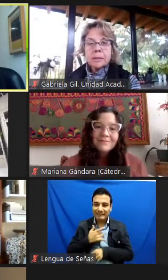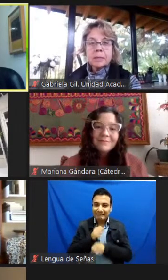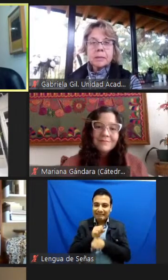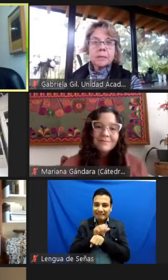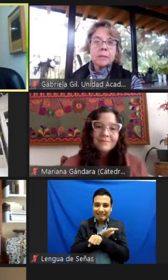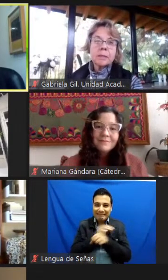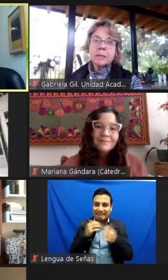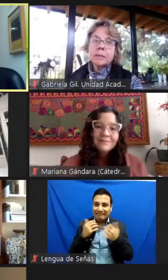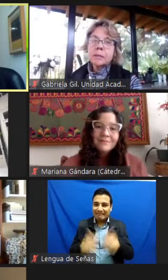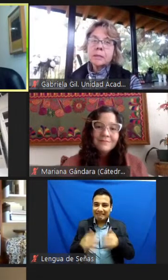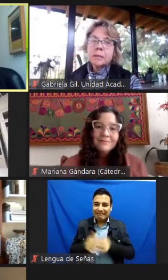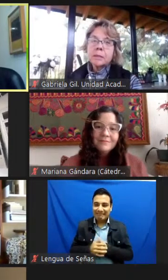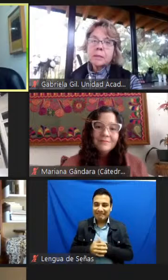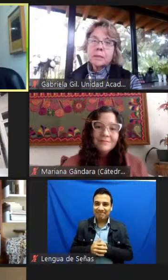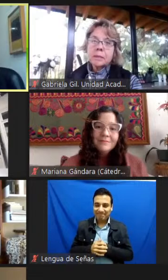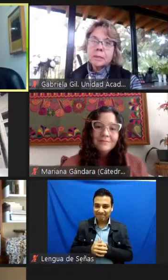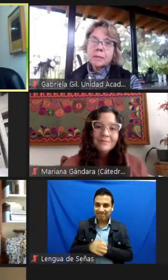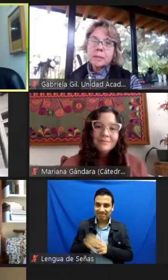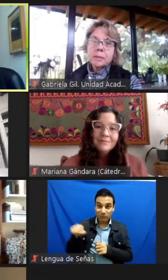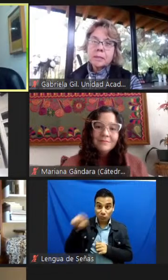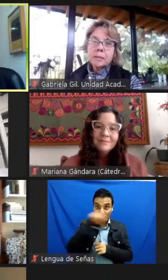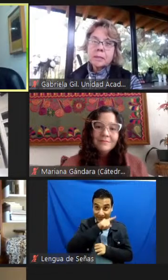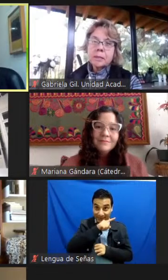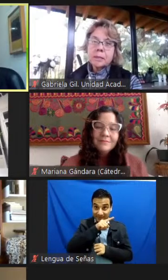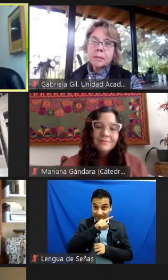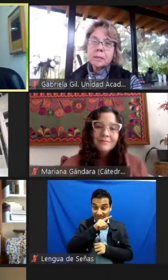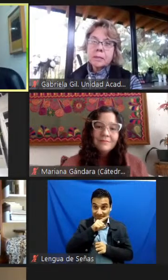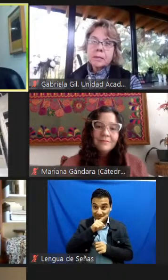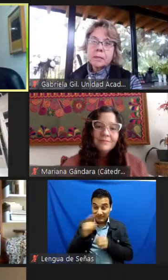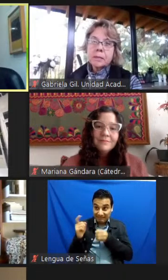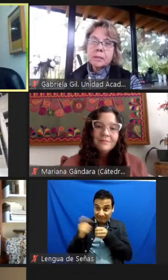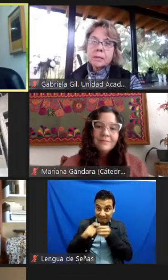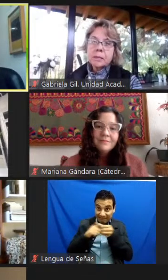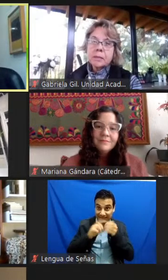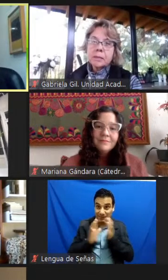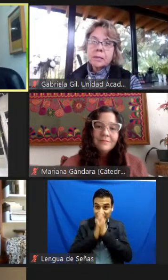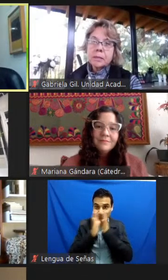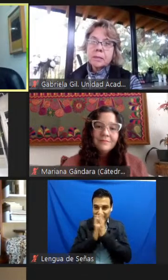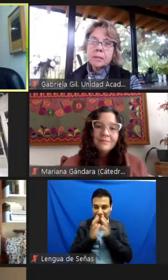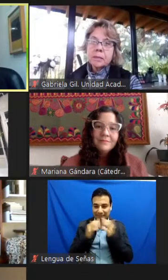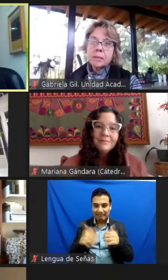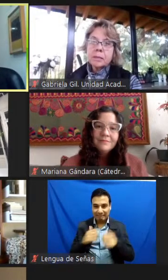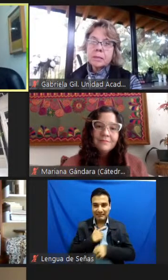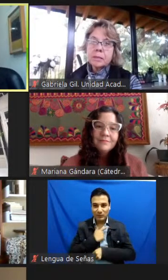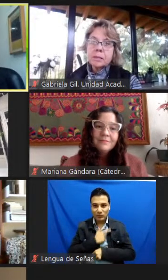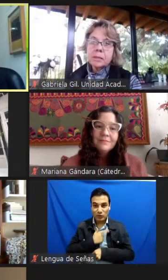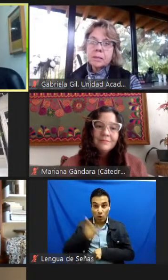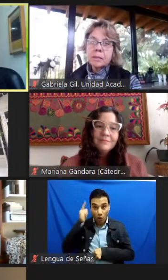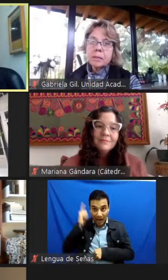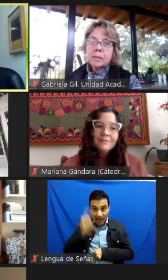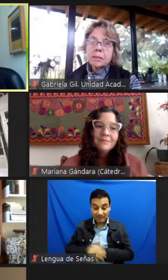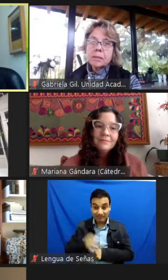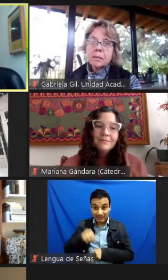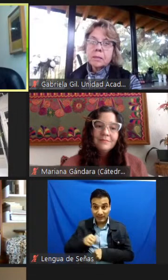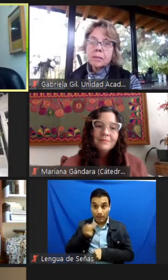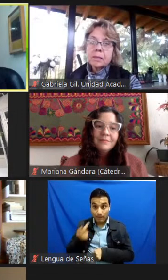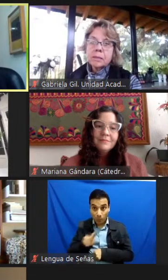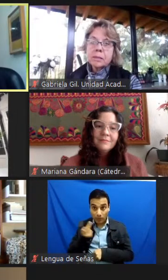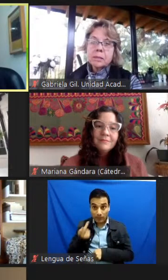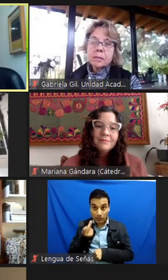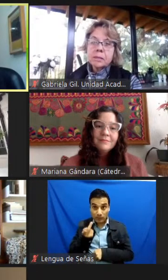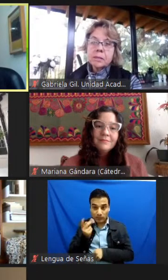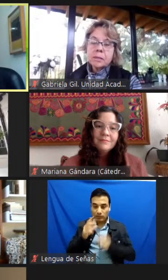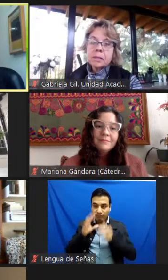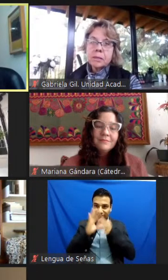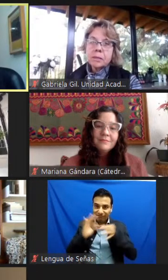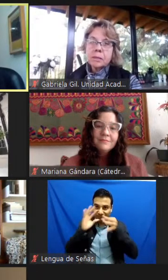como este de la mano de todos y todas ustedes, esperando que todas las preguntas que aquí se planteen encuentren eco y luz